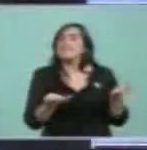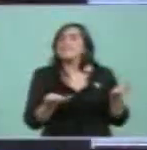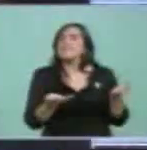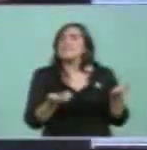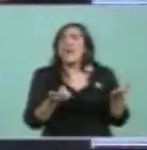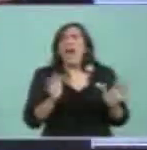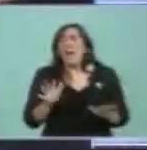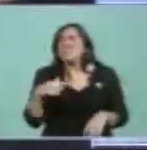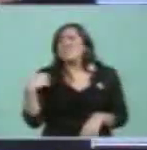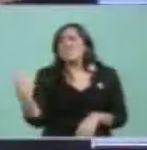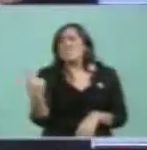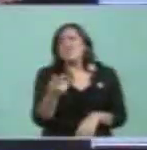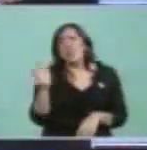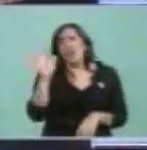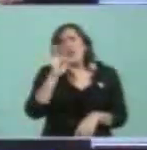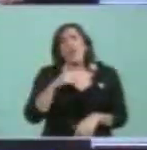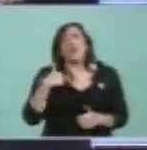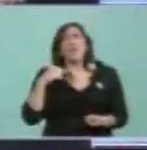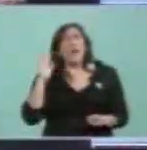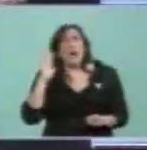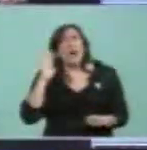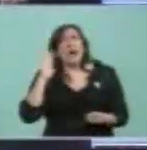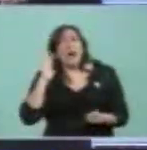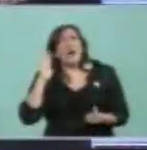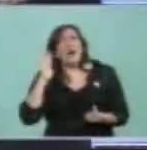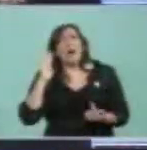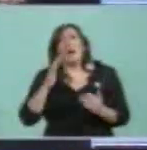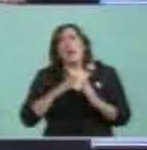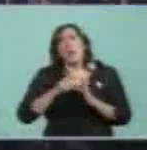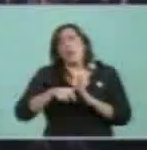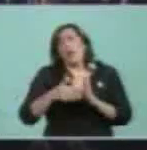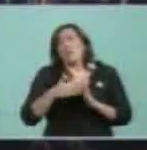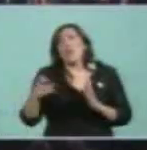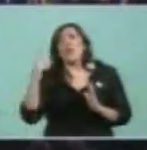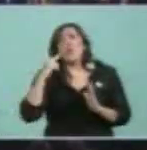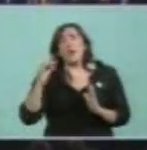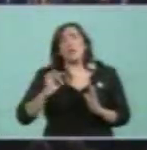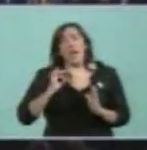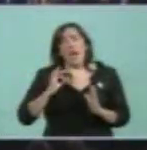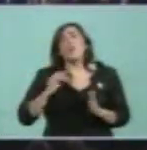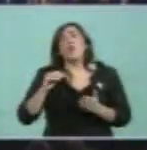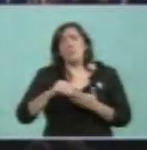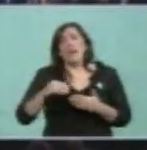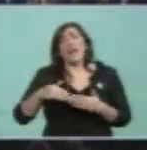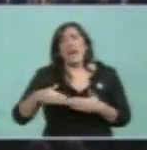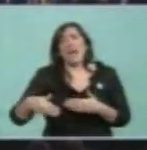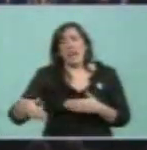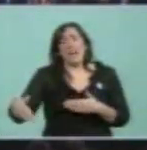decir todos los días cosas que hemos escuchado en estos 9 años, y las que seguiremos